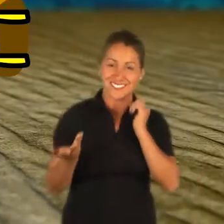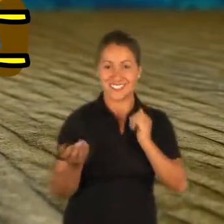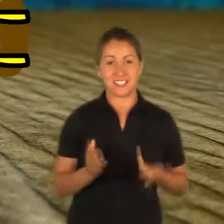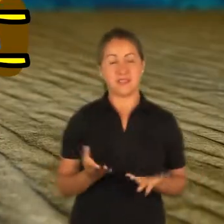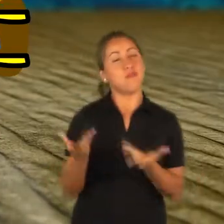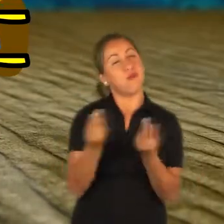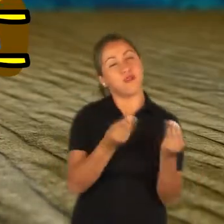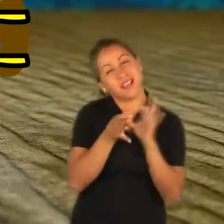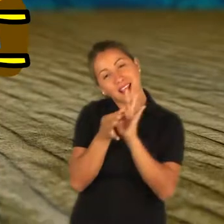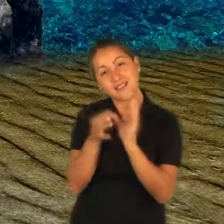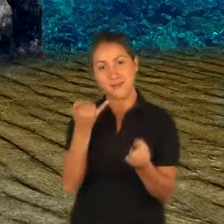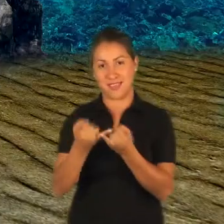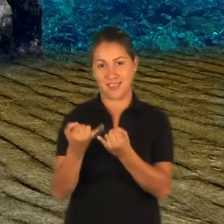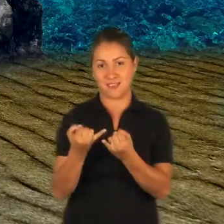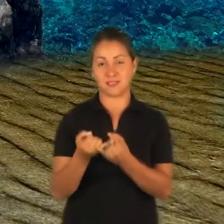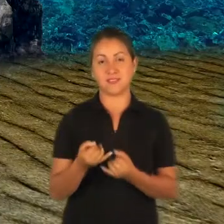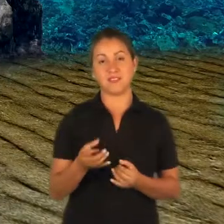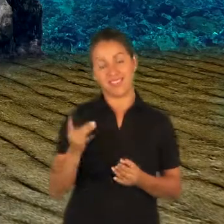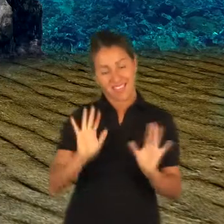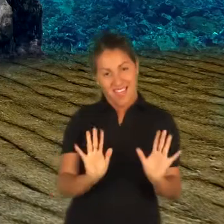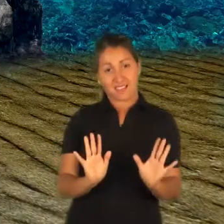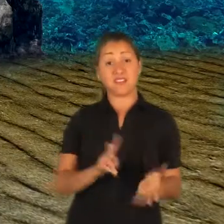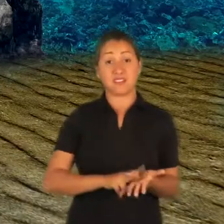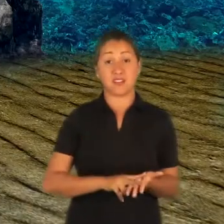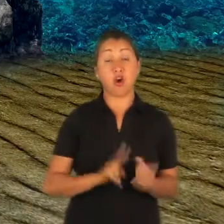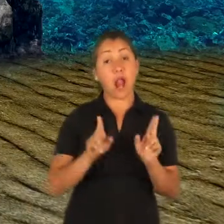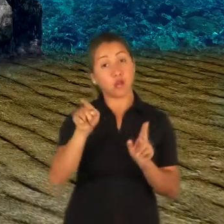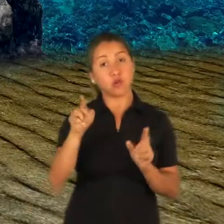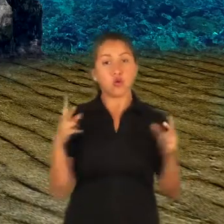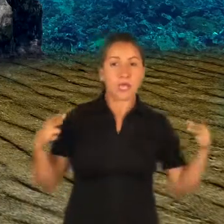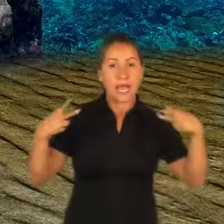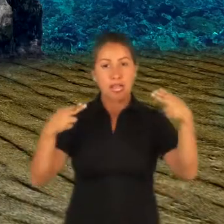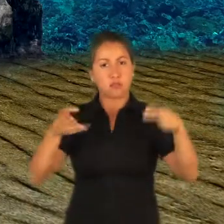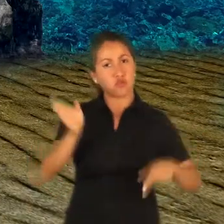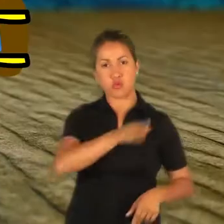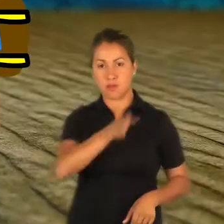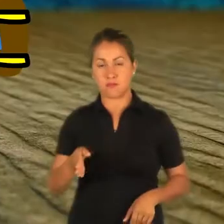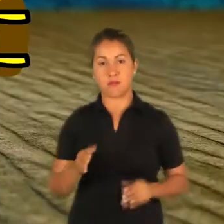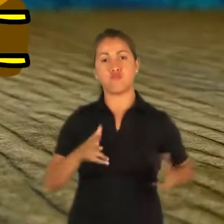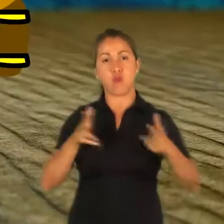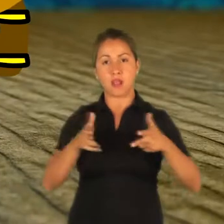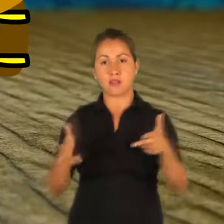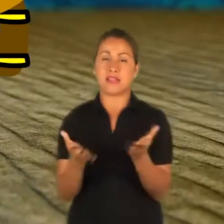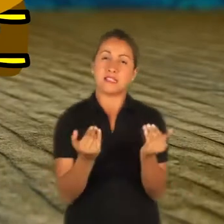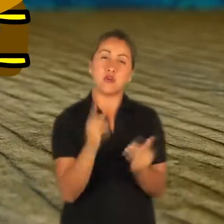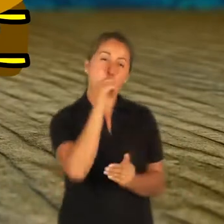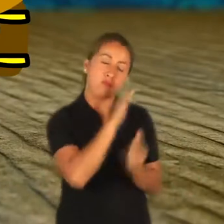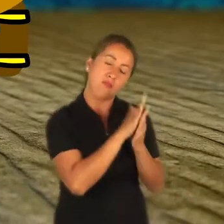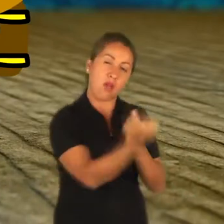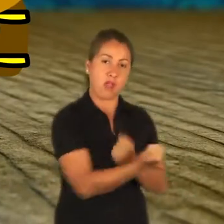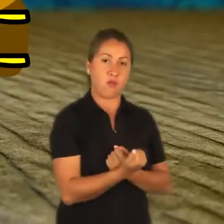¡Muchas gracias, amigo! De nada, amigo. Espero que esa cangreja no vuelva a molestarte. Necesito un último favor.